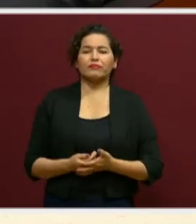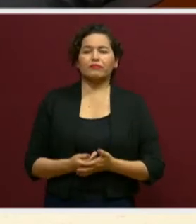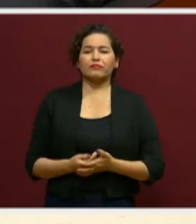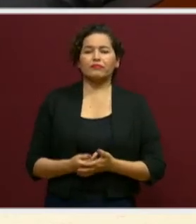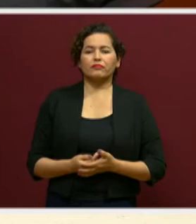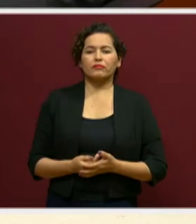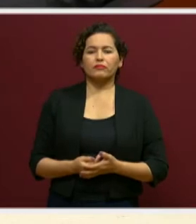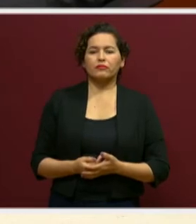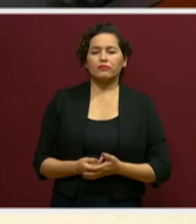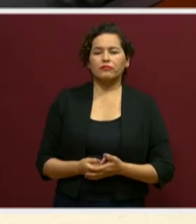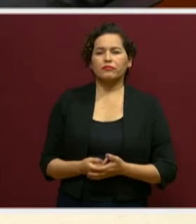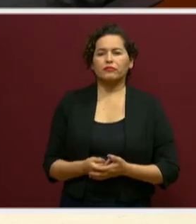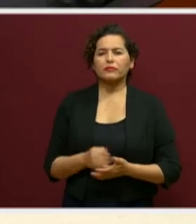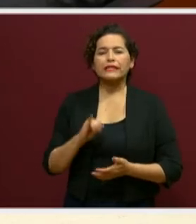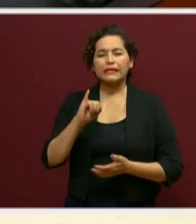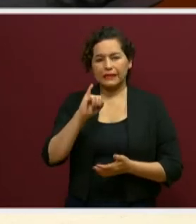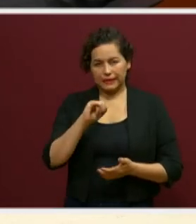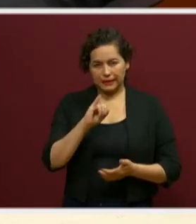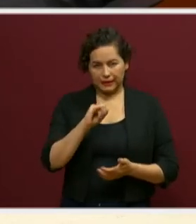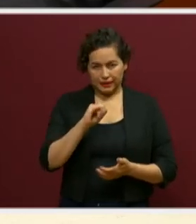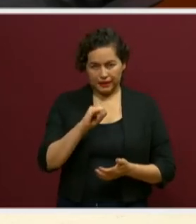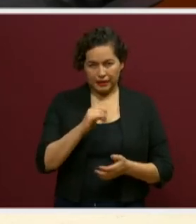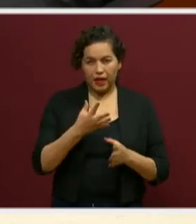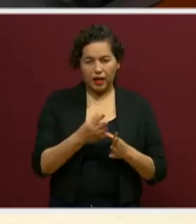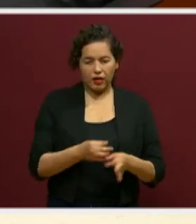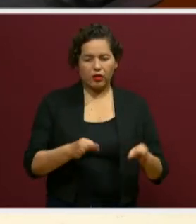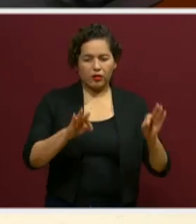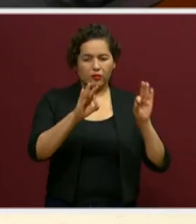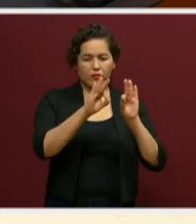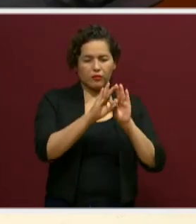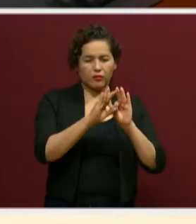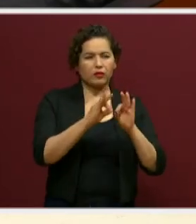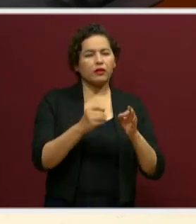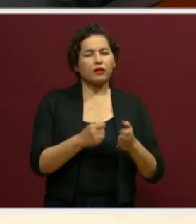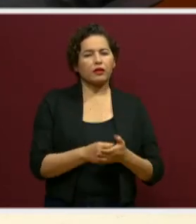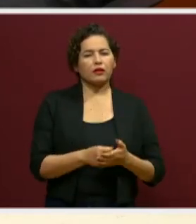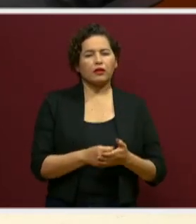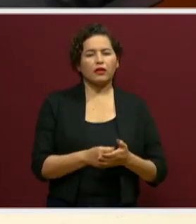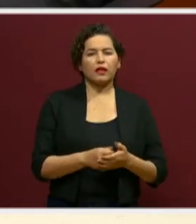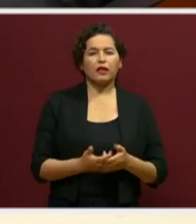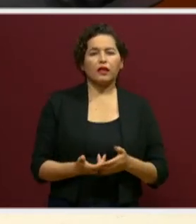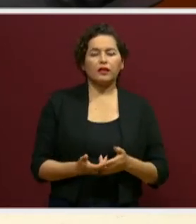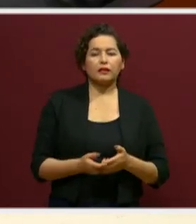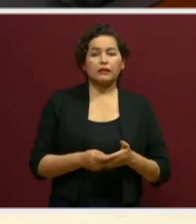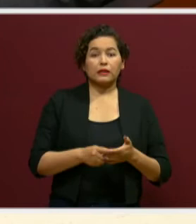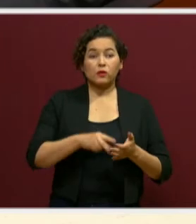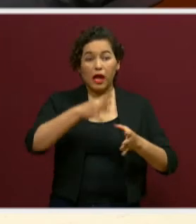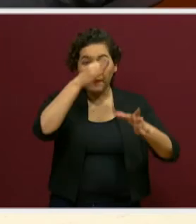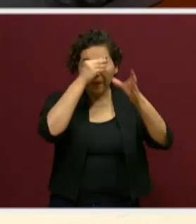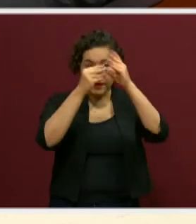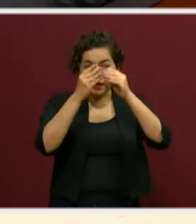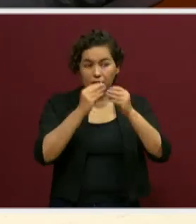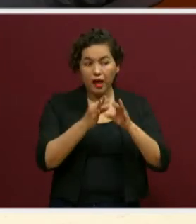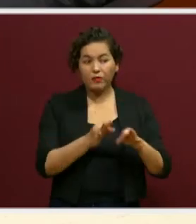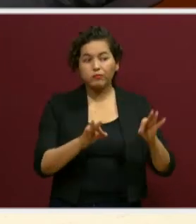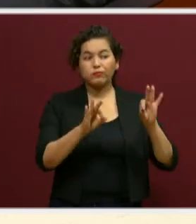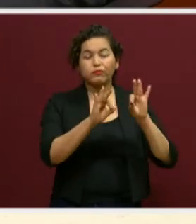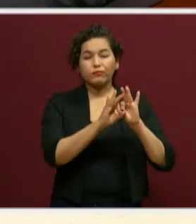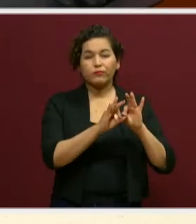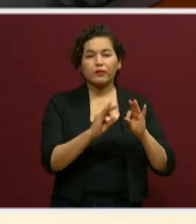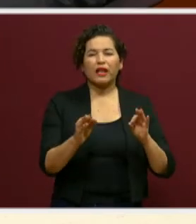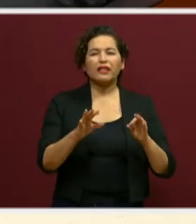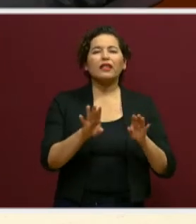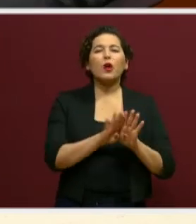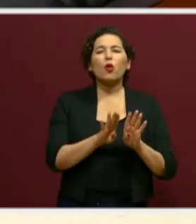aquí algo importante fue valorar los aprendizajes haciendo uso de distintos medios, estrategias,